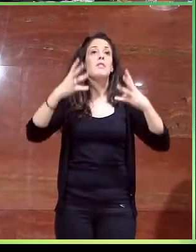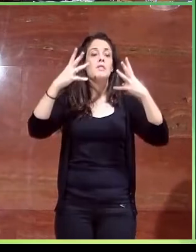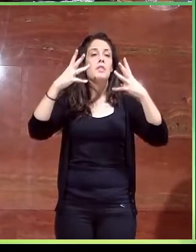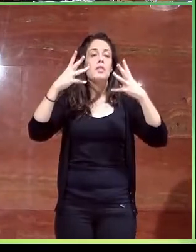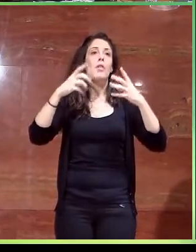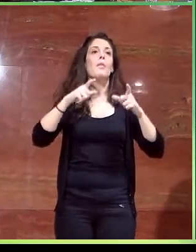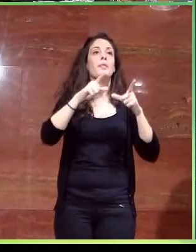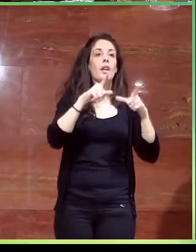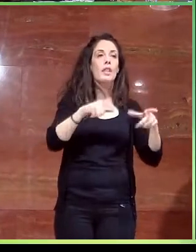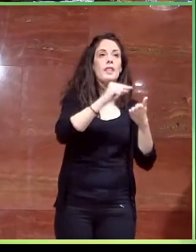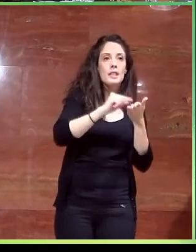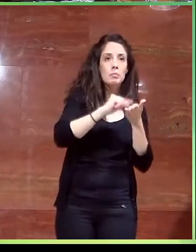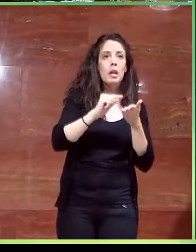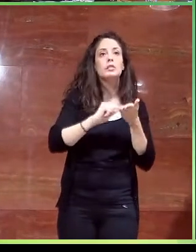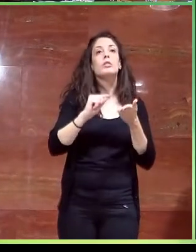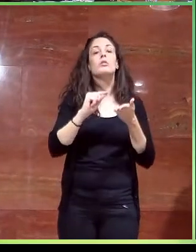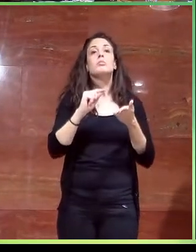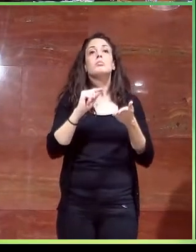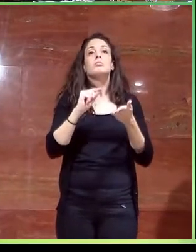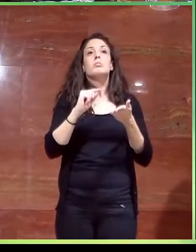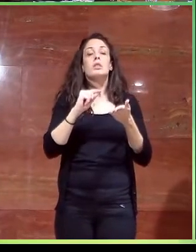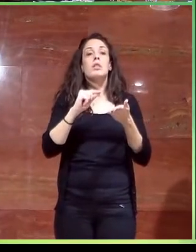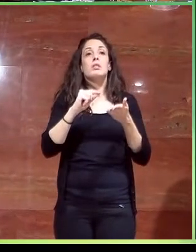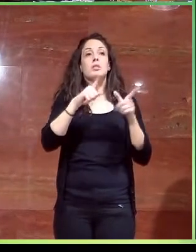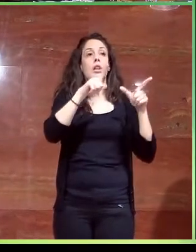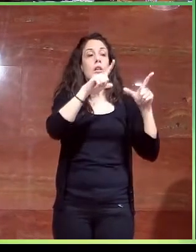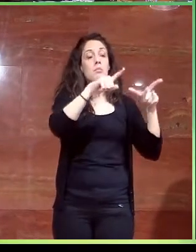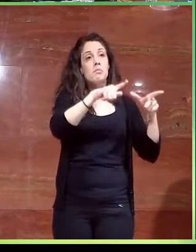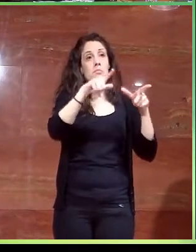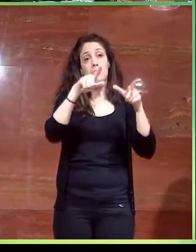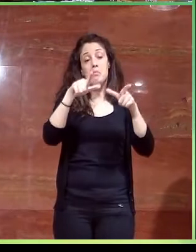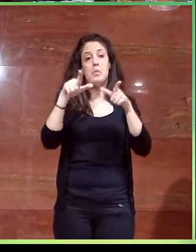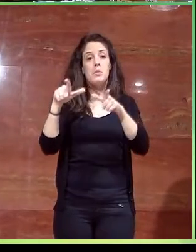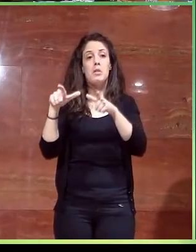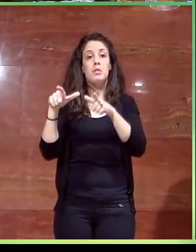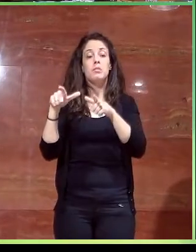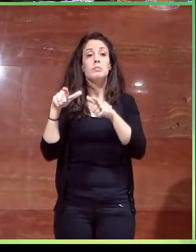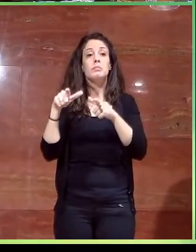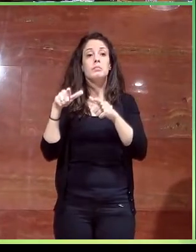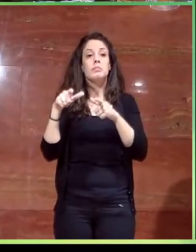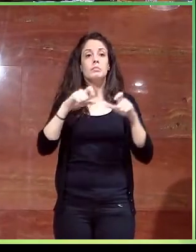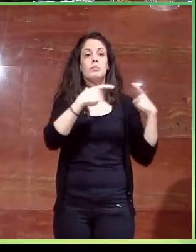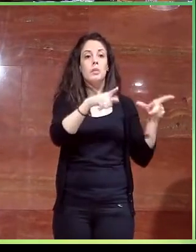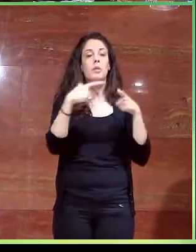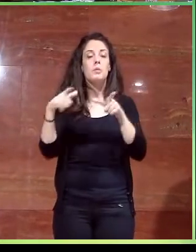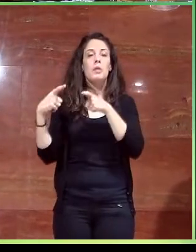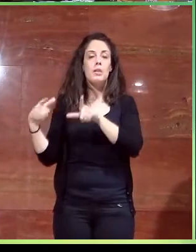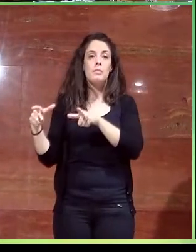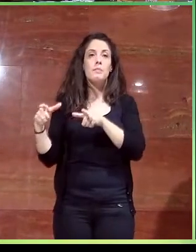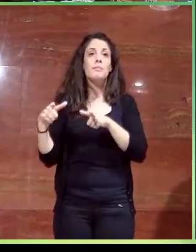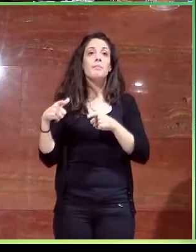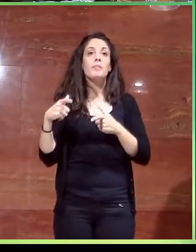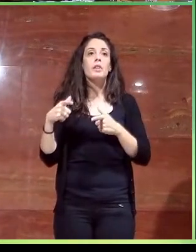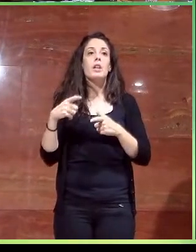despachos y demás, pues se basa en una modulación del edificio que permite que da mucha flexibilidad. Y esta modulación, además,